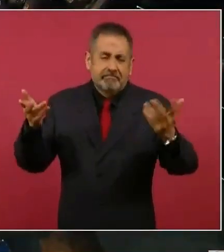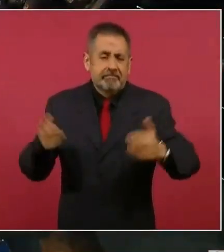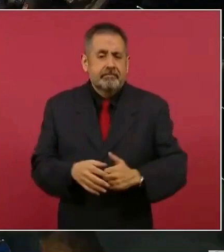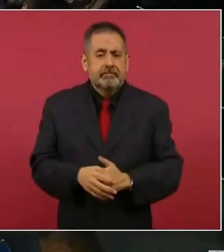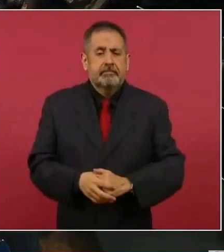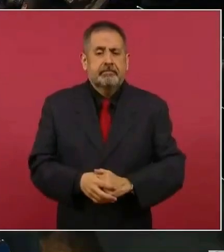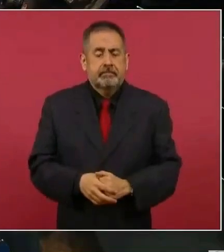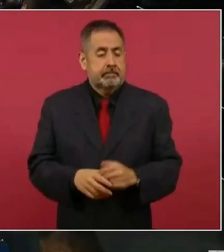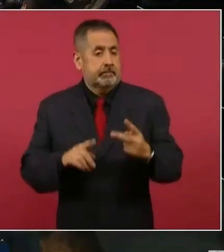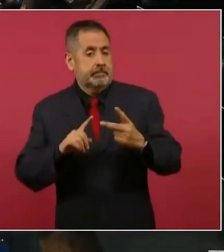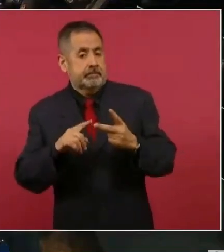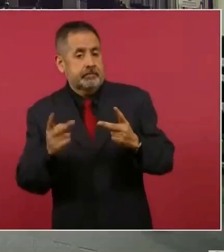Y en un segundo tema, solo...